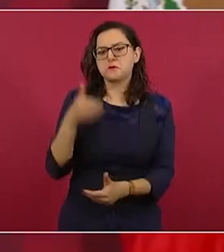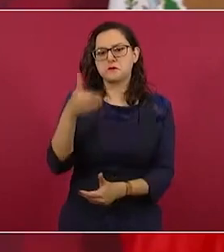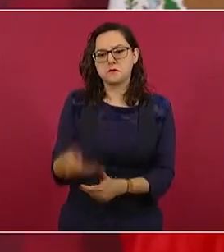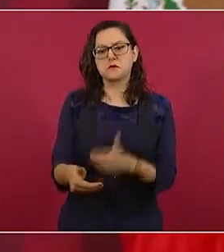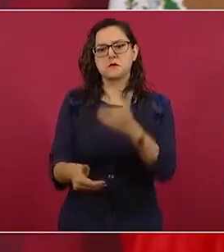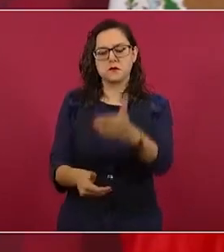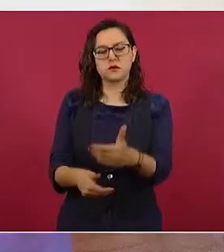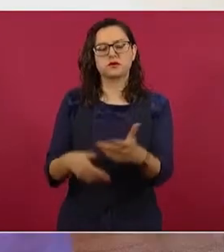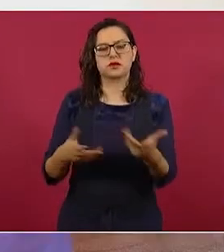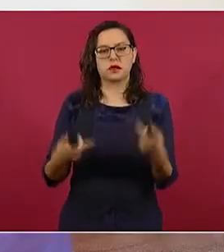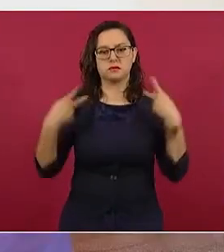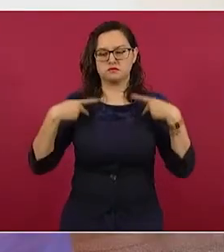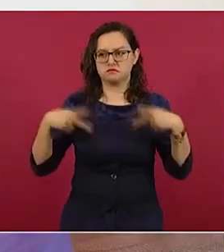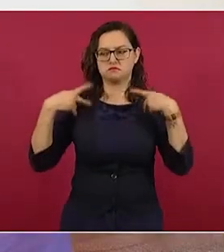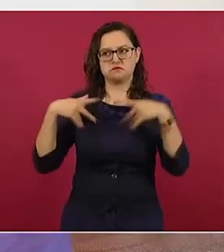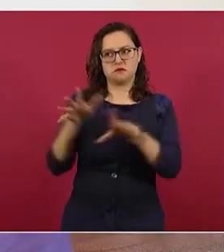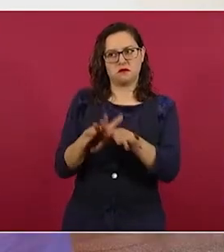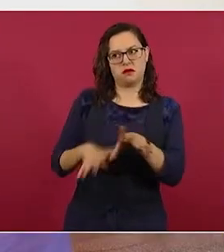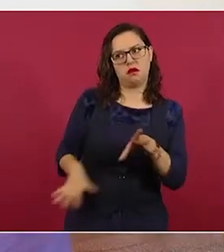progresista en nuestro país,